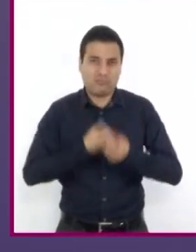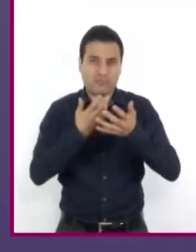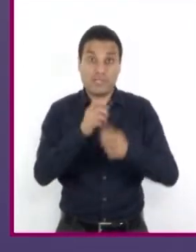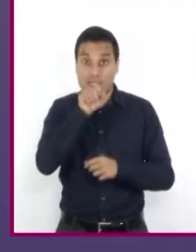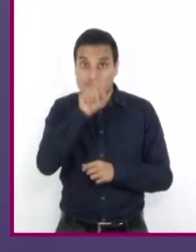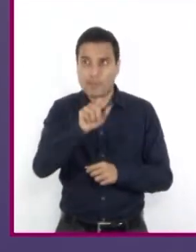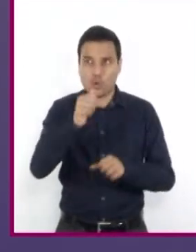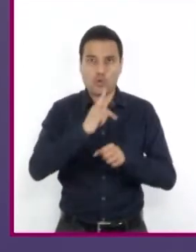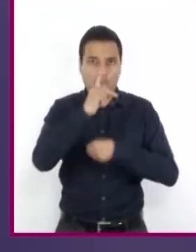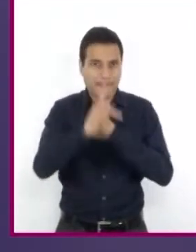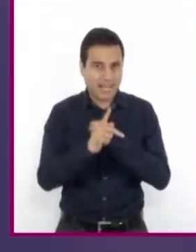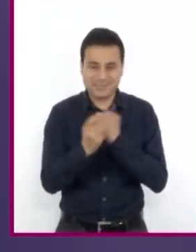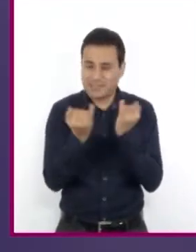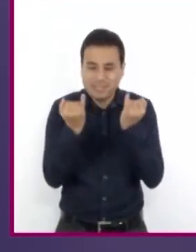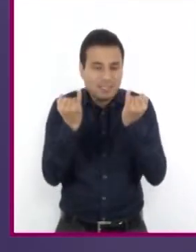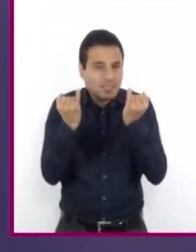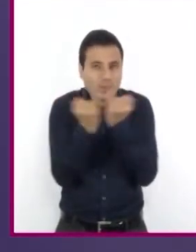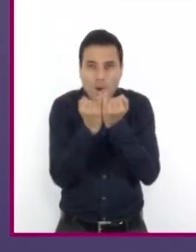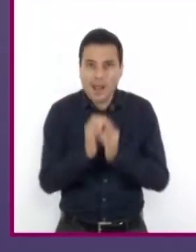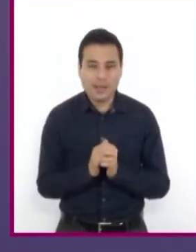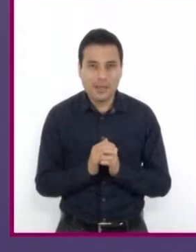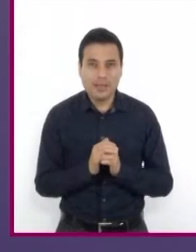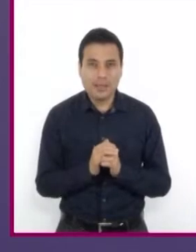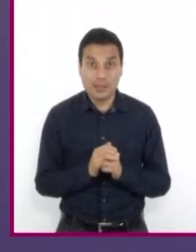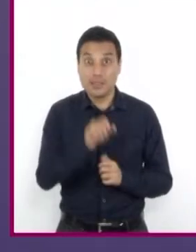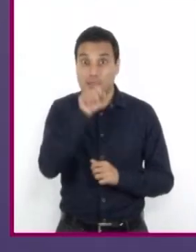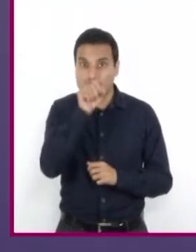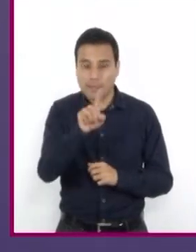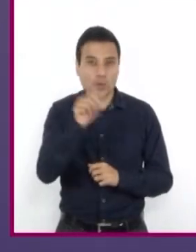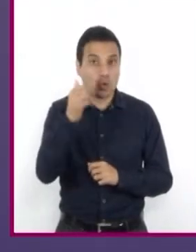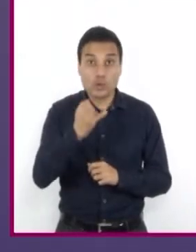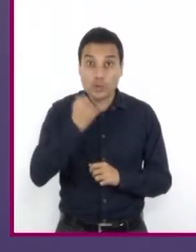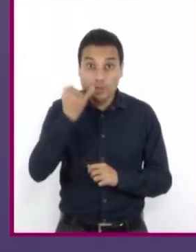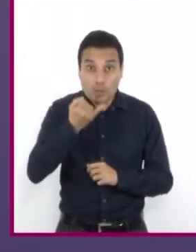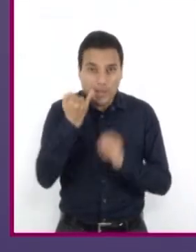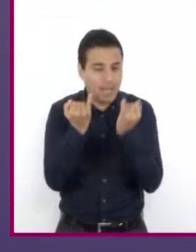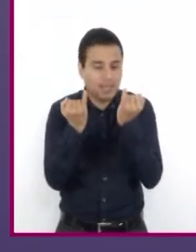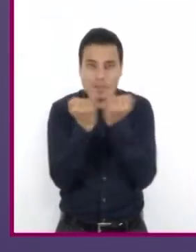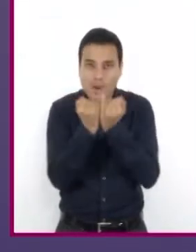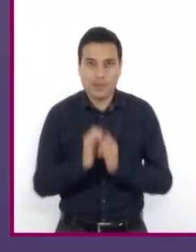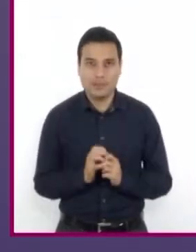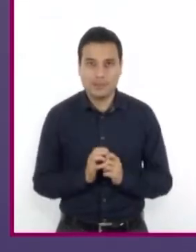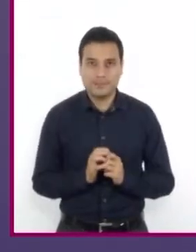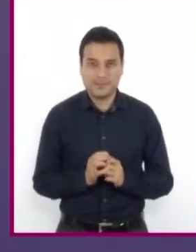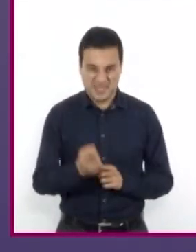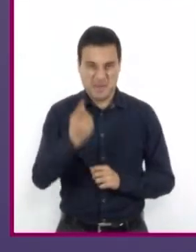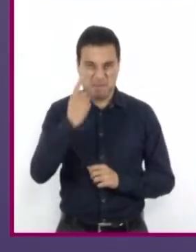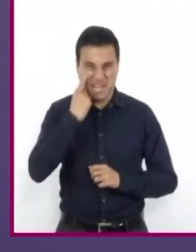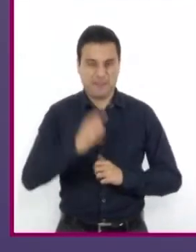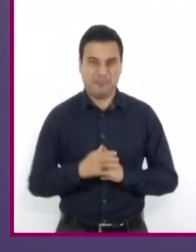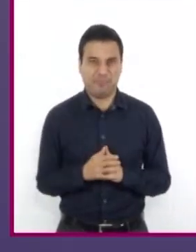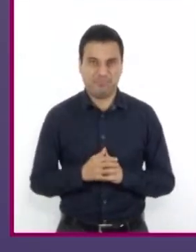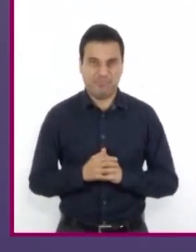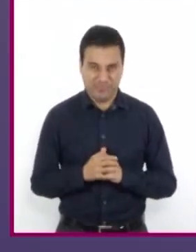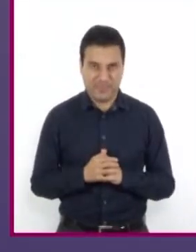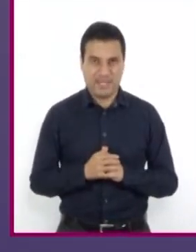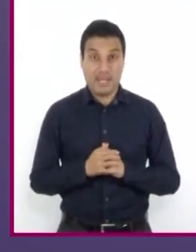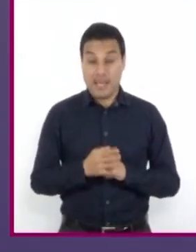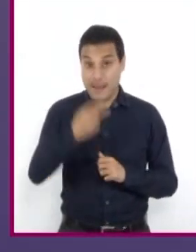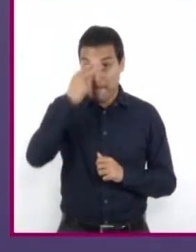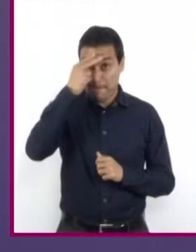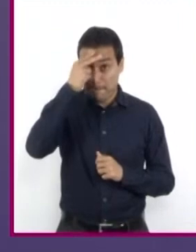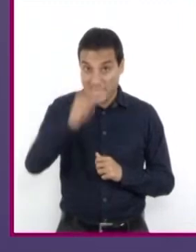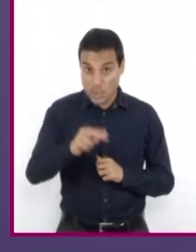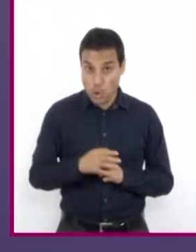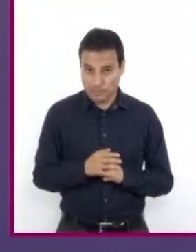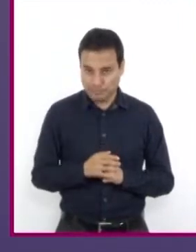el español. Incluso sucede con otros idiomas. Revisamos algunas expresiones dentro del territorio mexicano,